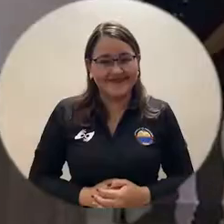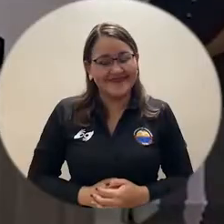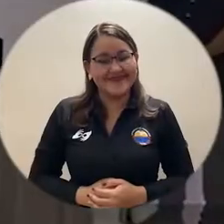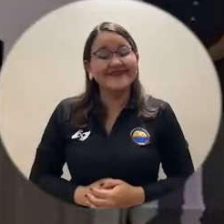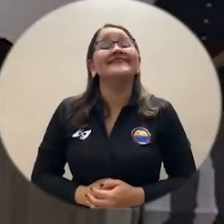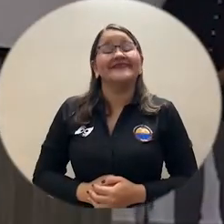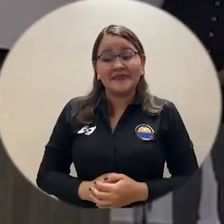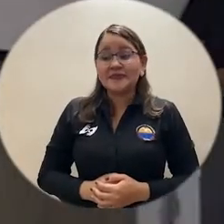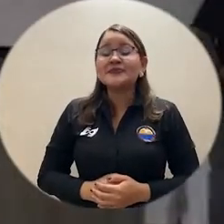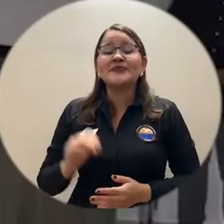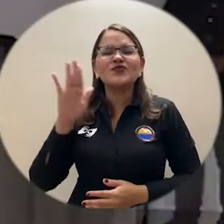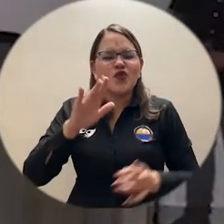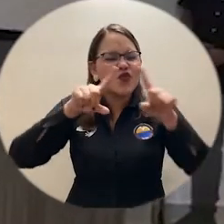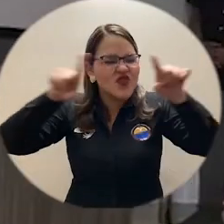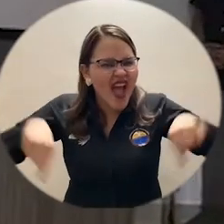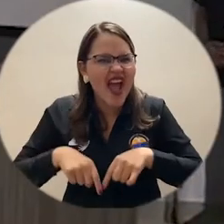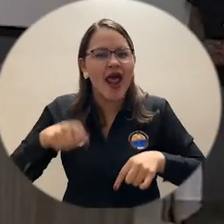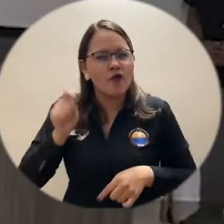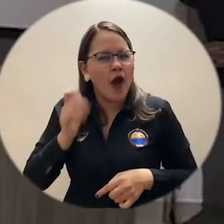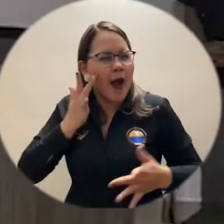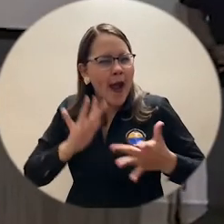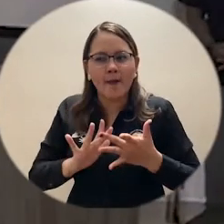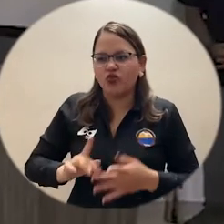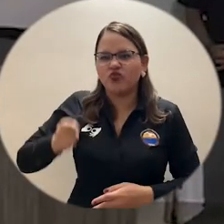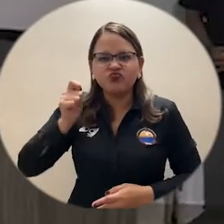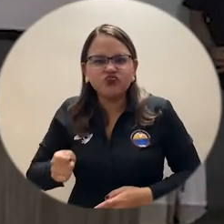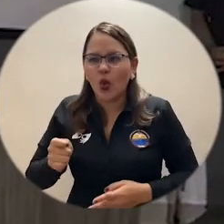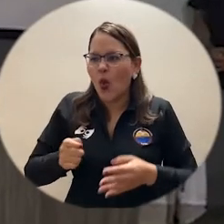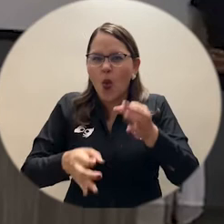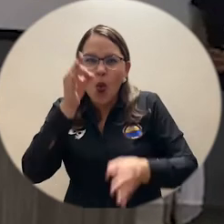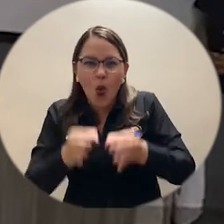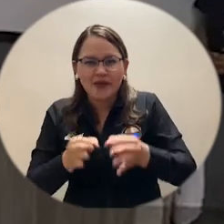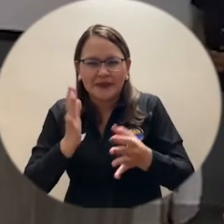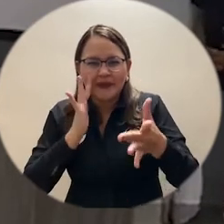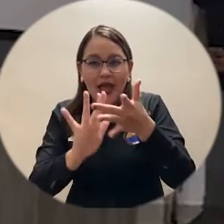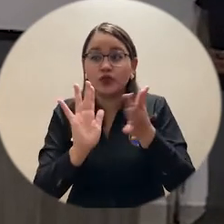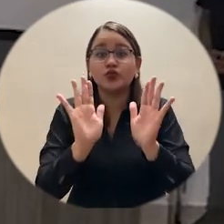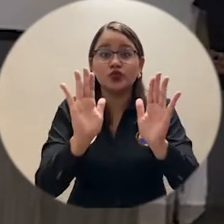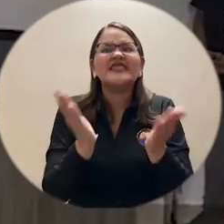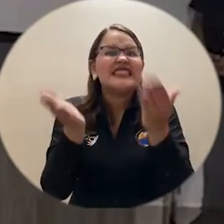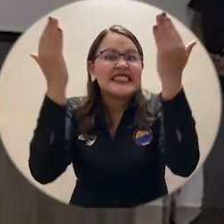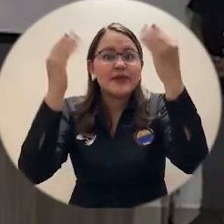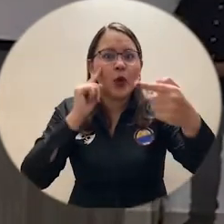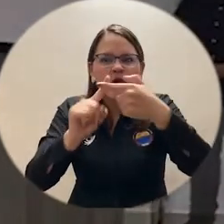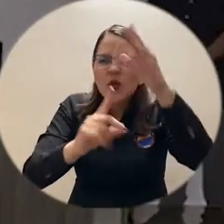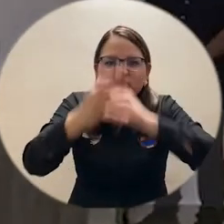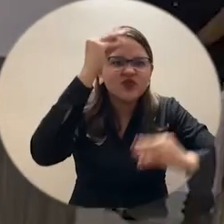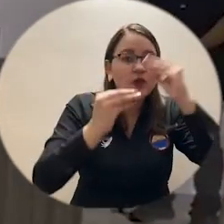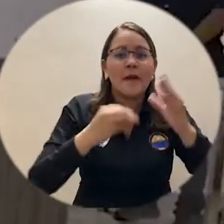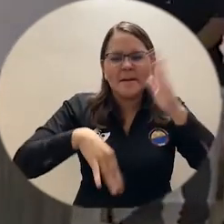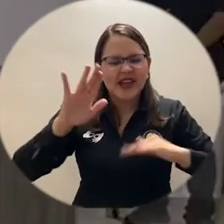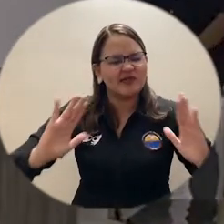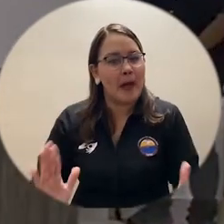y en si ahora con estas salas de audiencia estoy seguro que les va a ir mejor y estoy seguro con el apoyo del